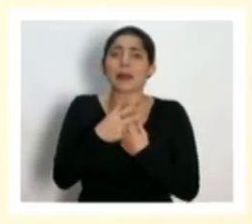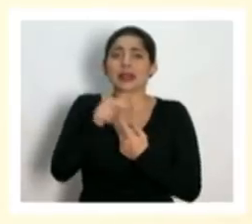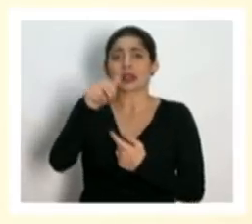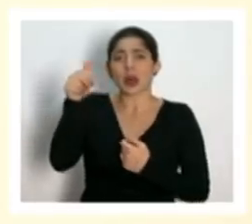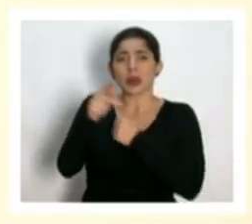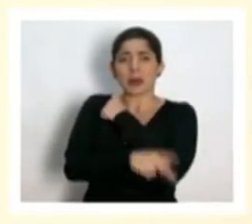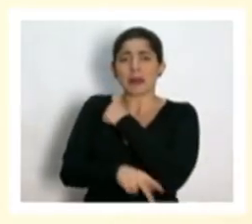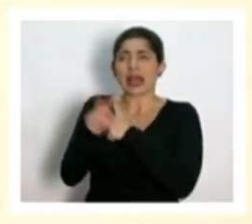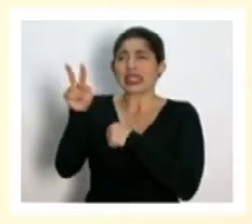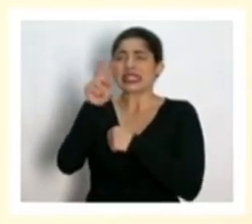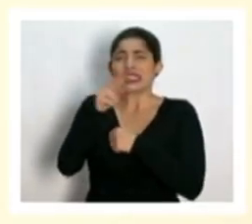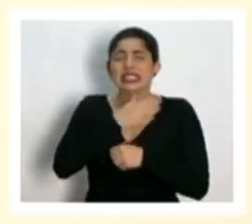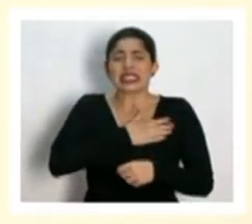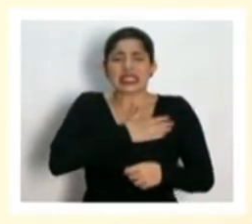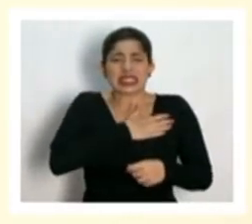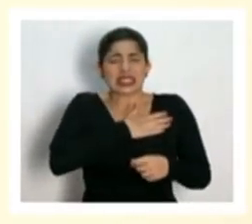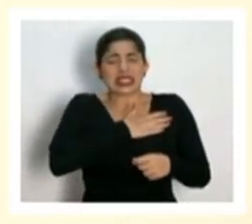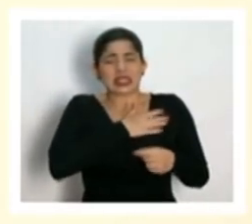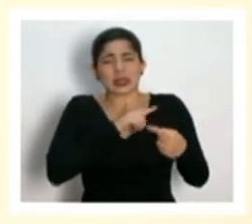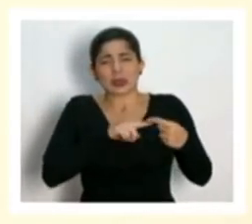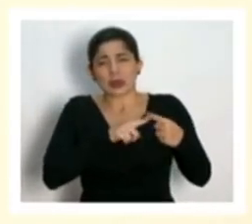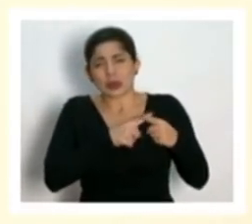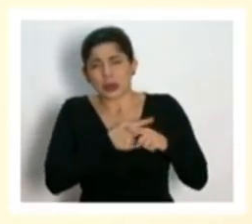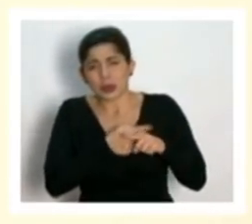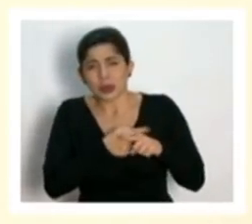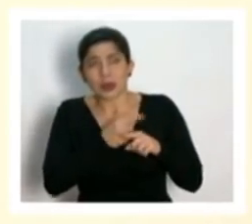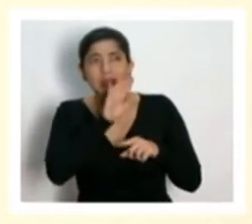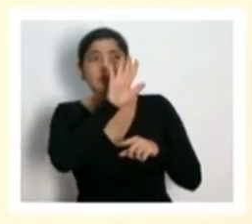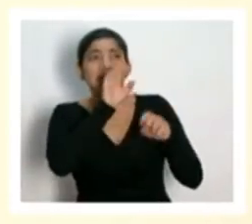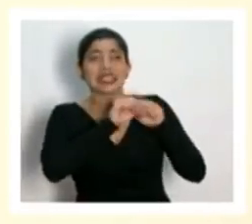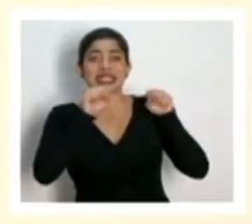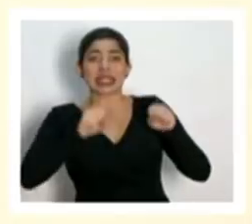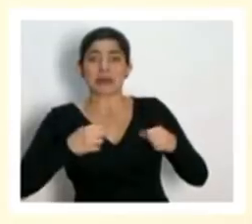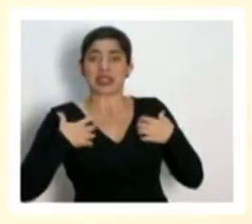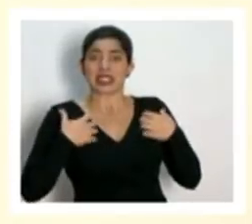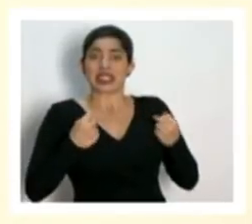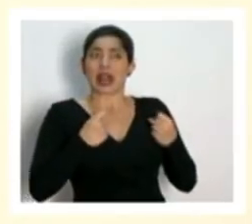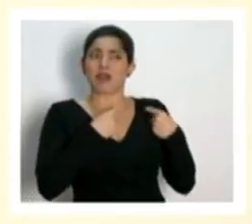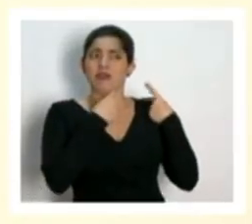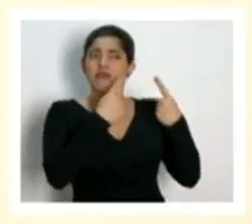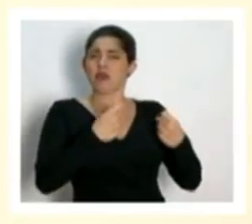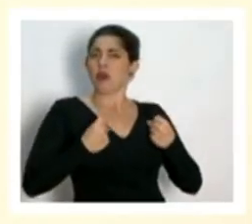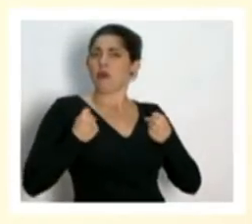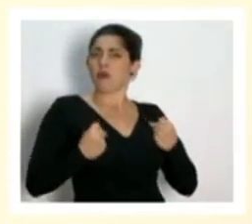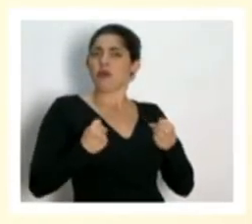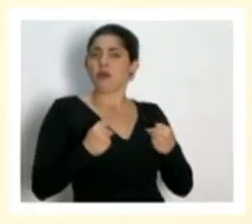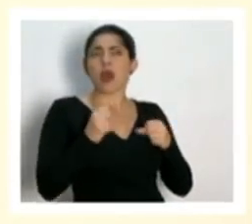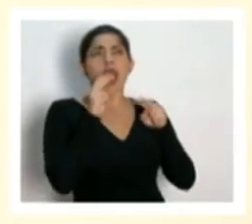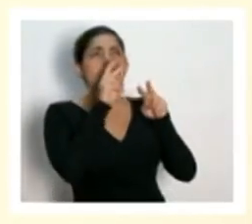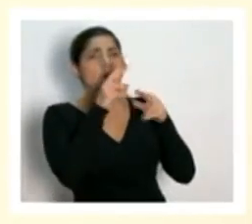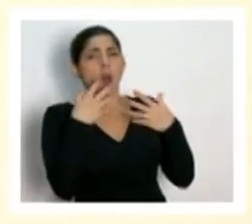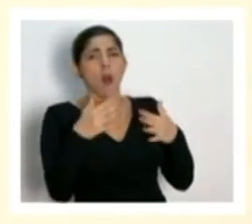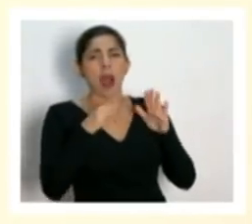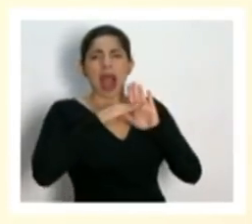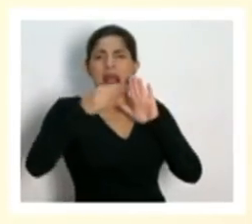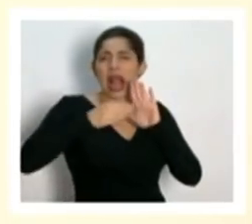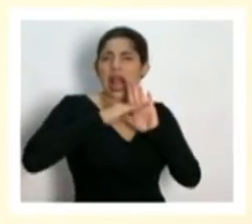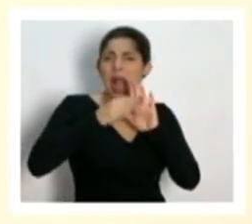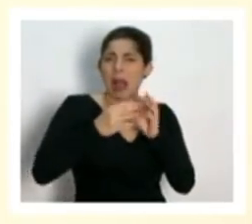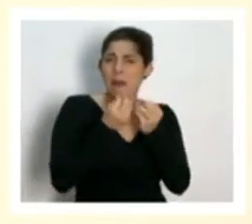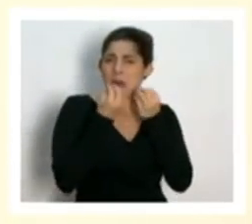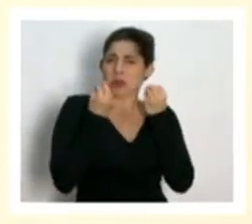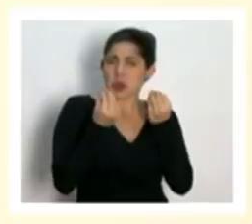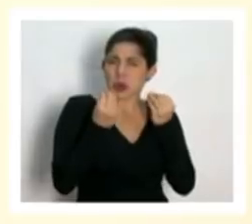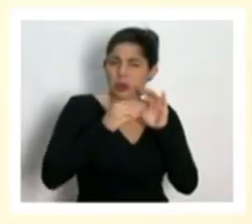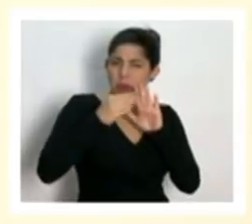otros países, donde sistemas de salud muy robustos, con más camas por habitante,